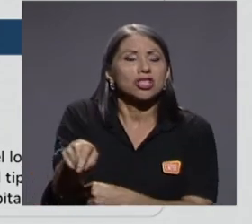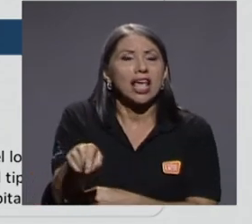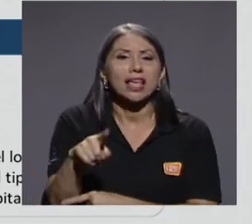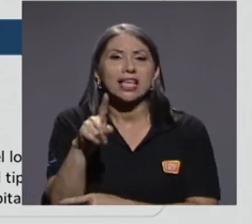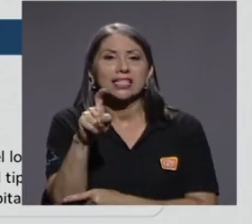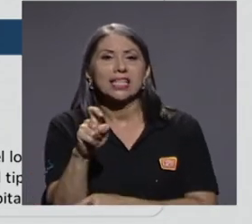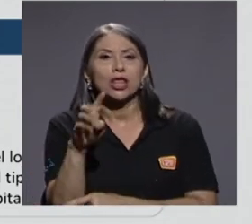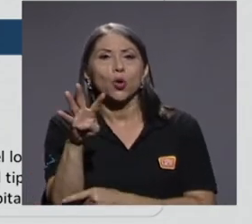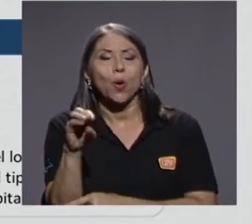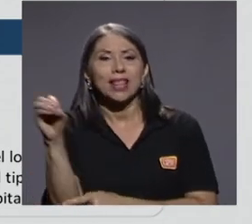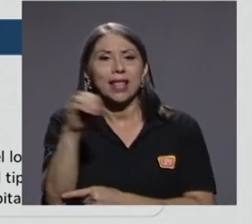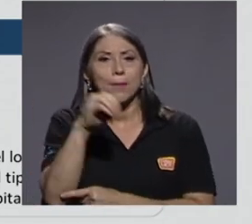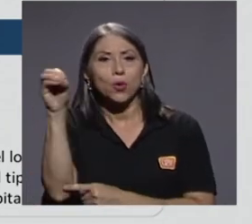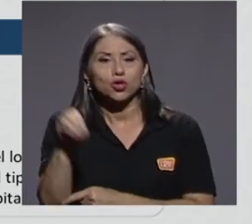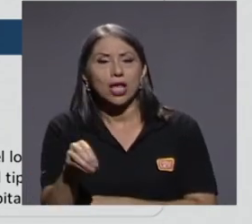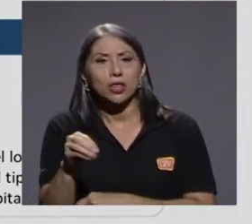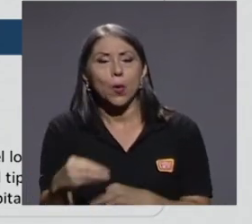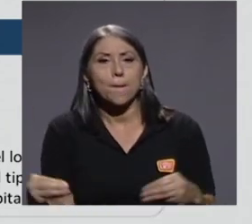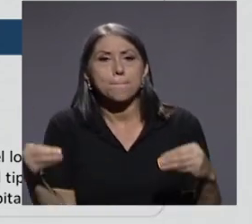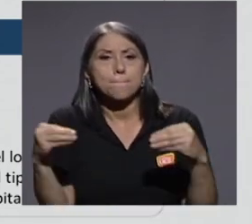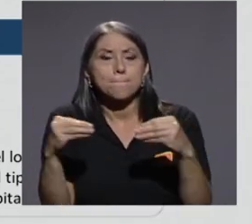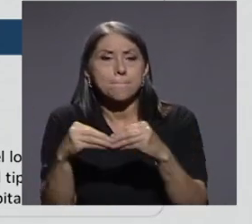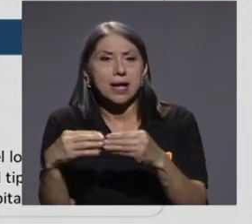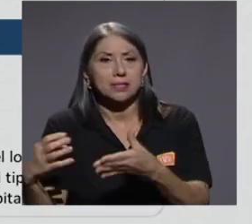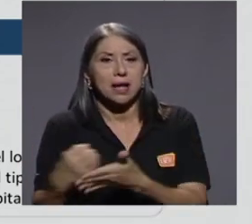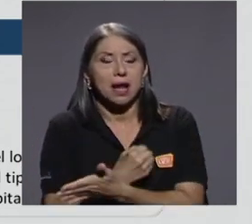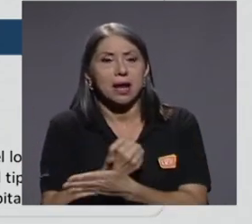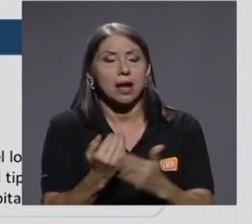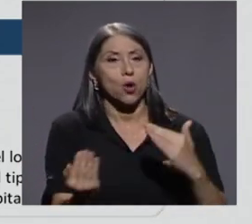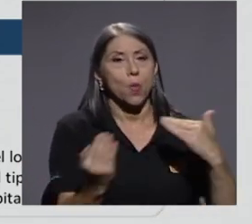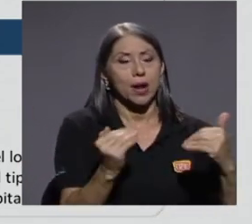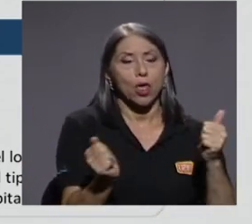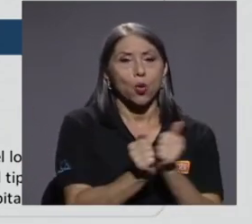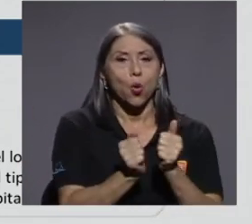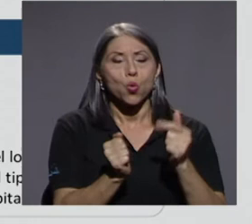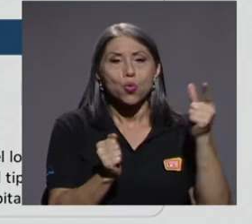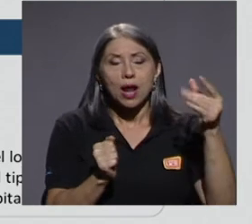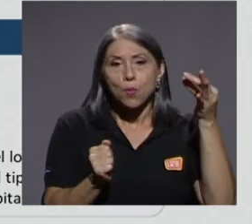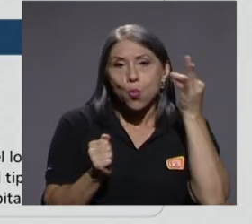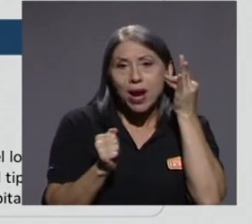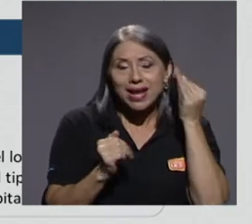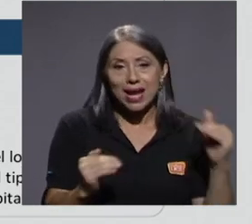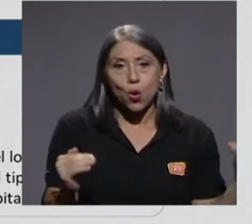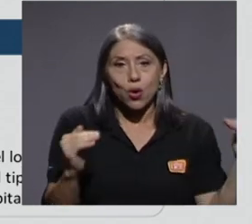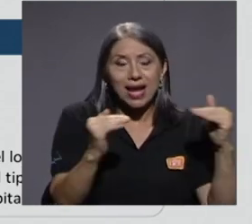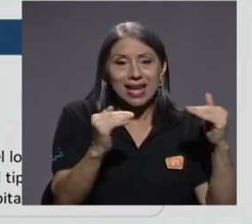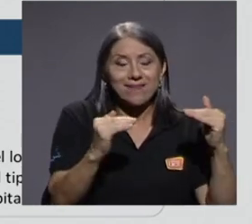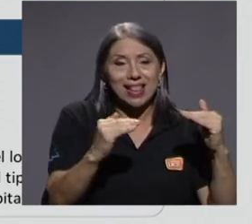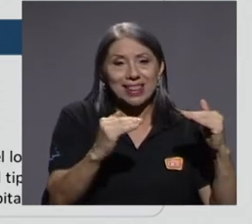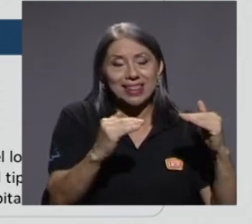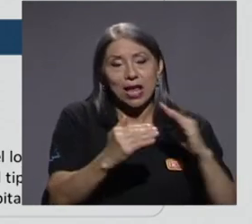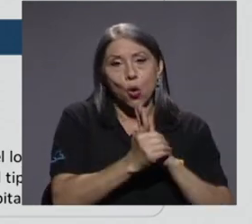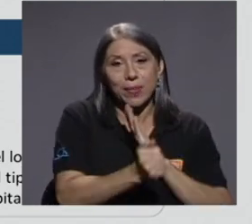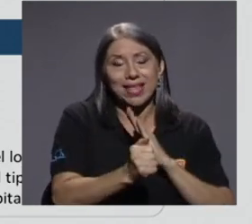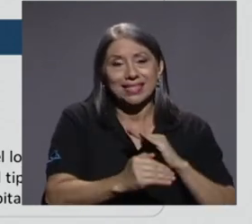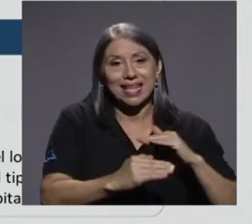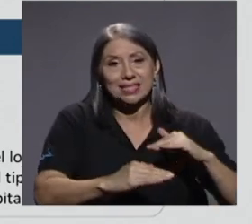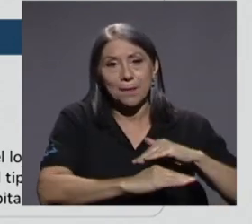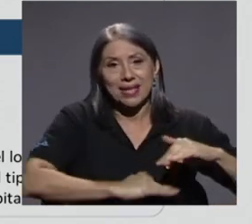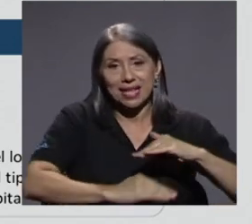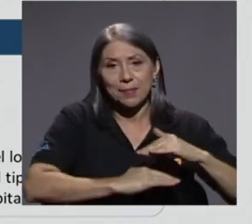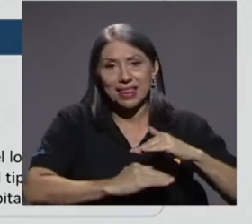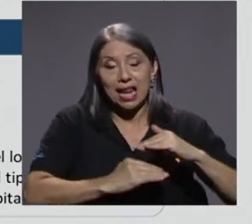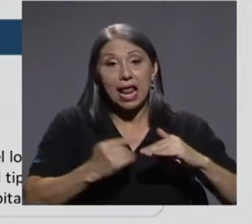un 140% en relación con una mujer que se quedó con el nivel de competencias más elemental. Para los hombres estos